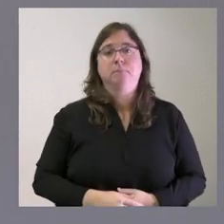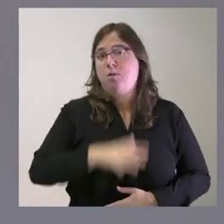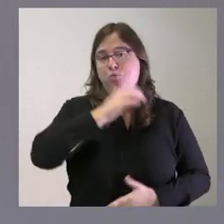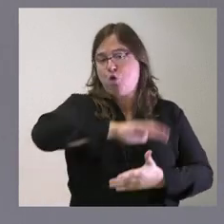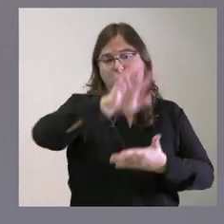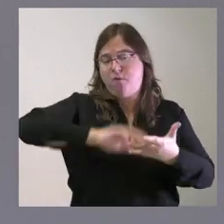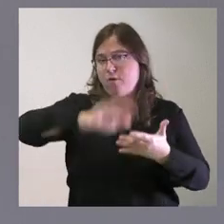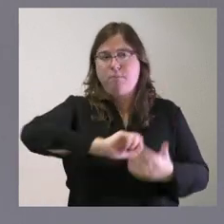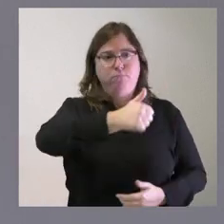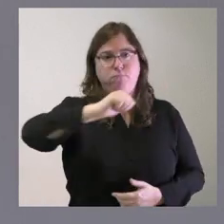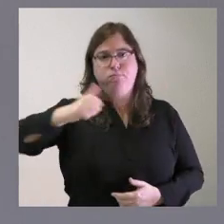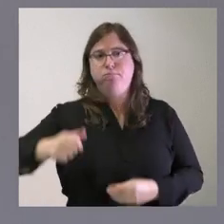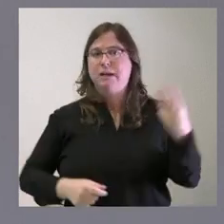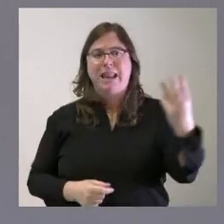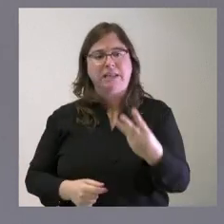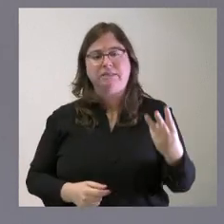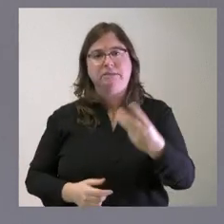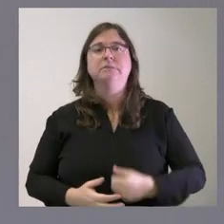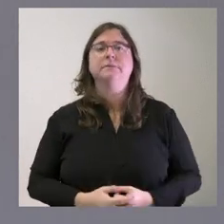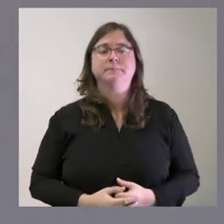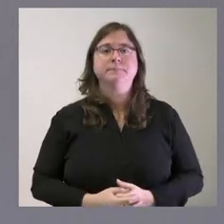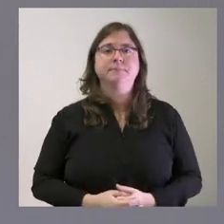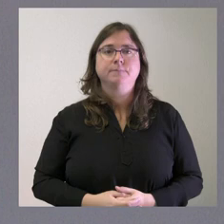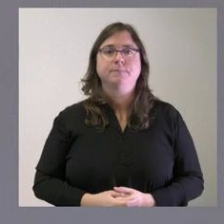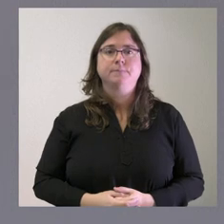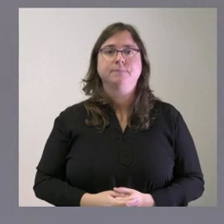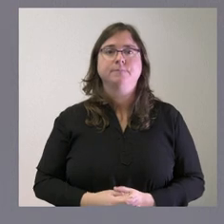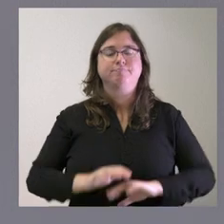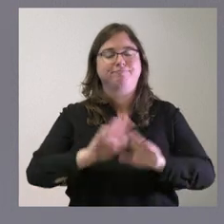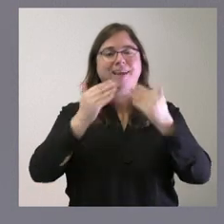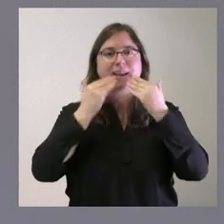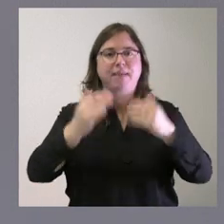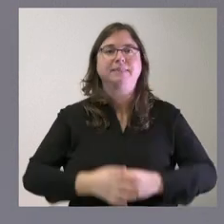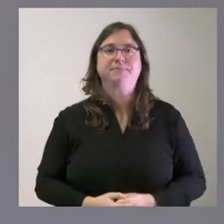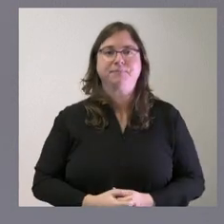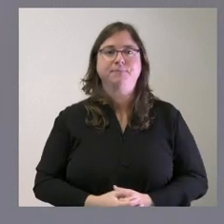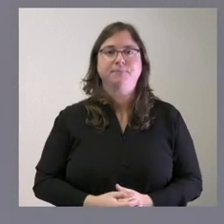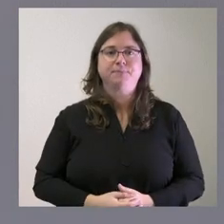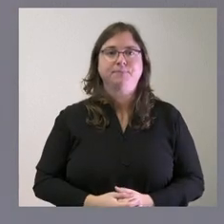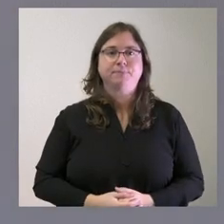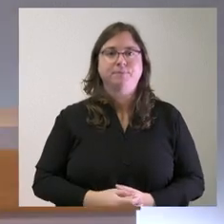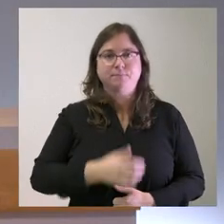también es favorable para ellas es todo gracias gracias